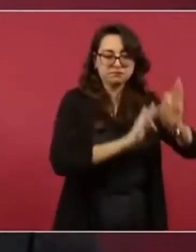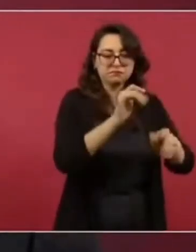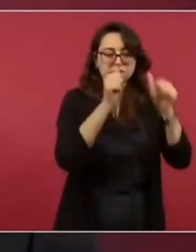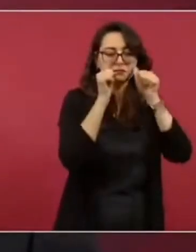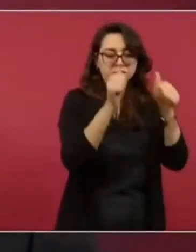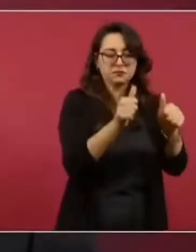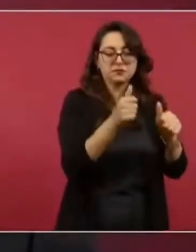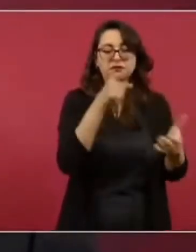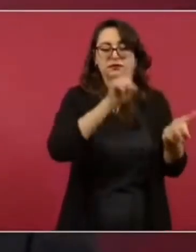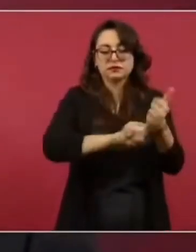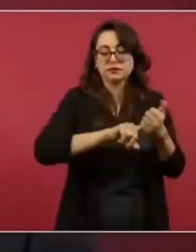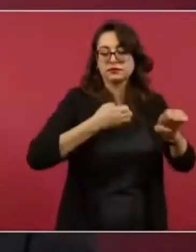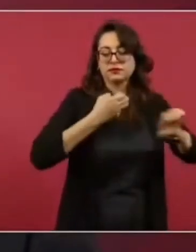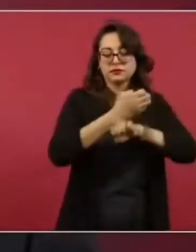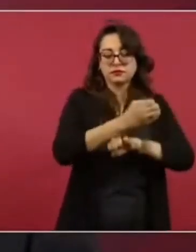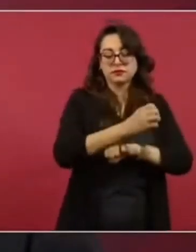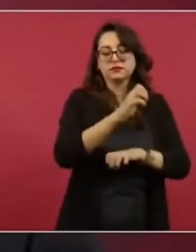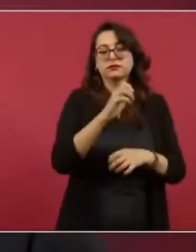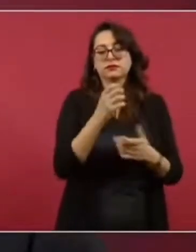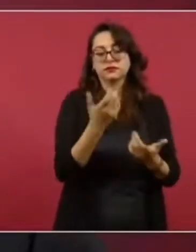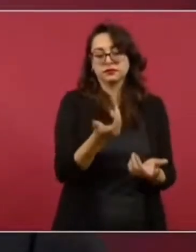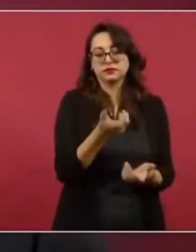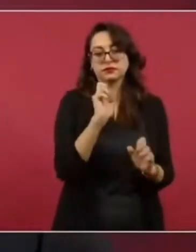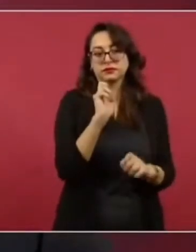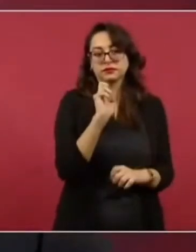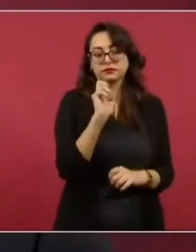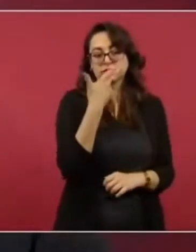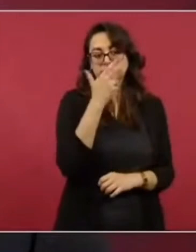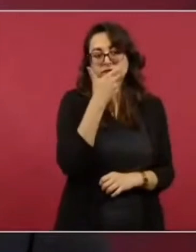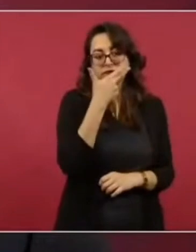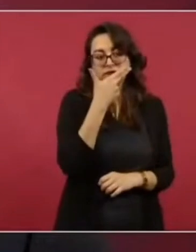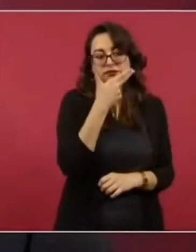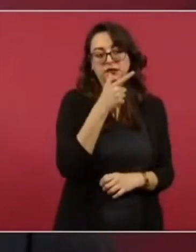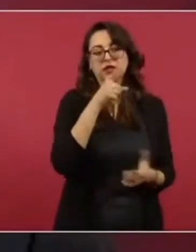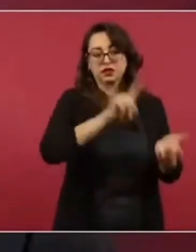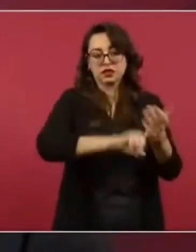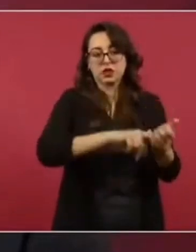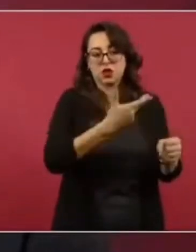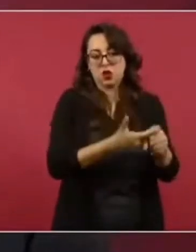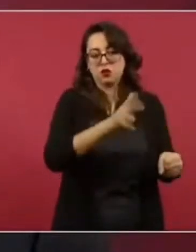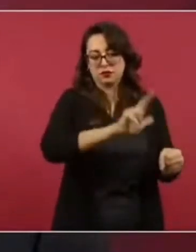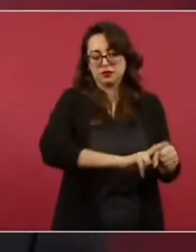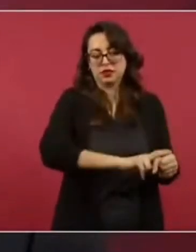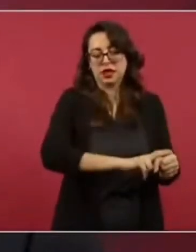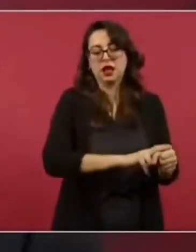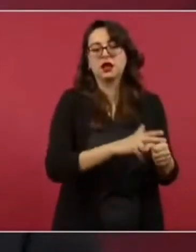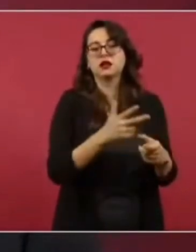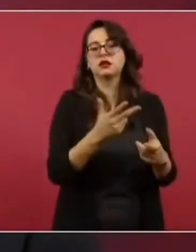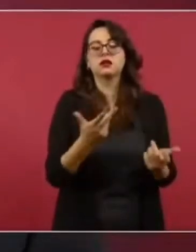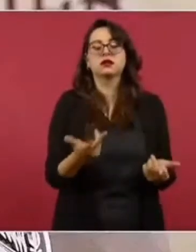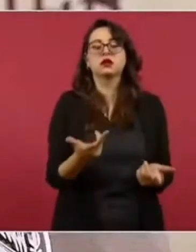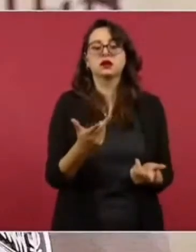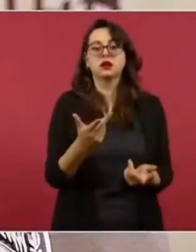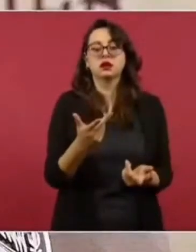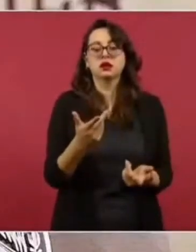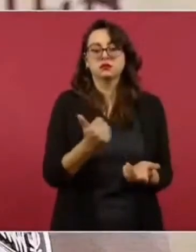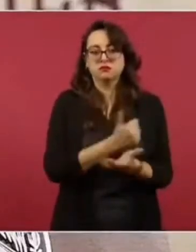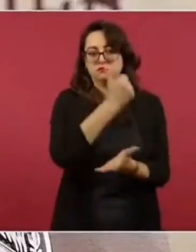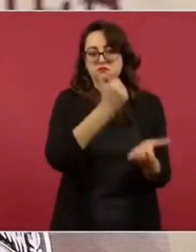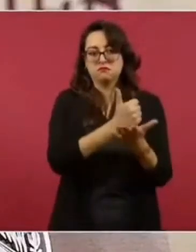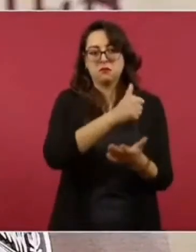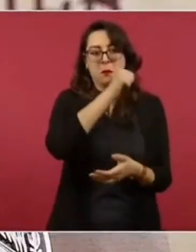del gobierno que opera, el gobierno propiedad y que opera el gobierno del estado de Chihuahua, básicamente los hospitales en Ciudad Juárez,